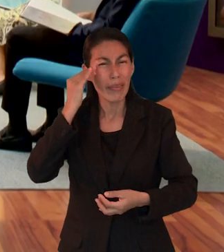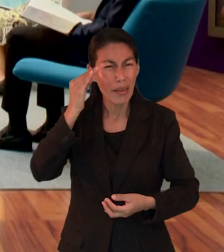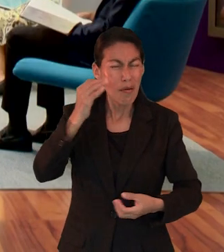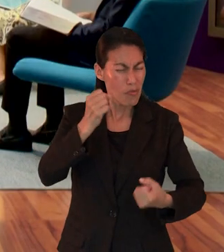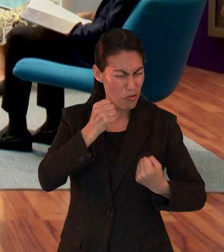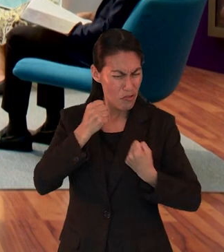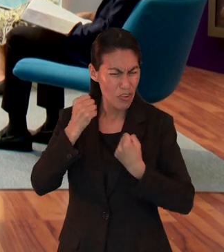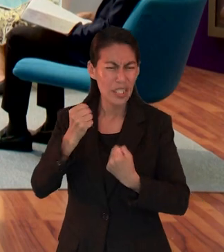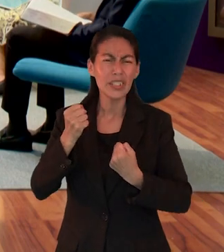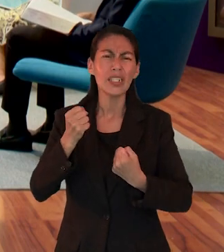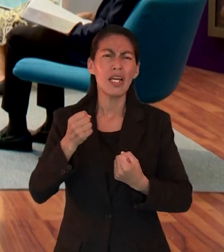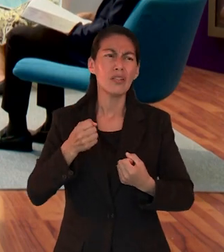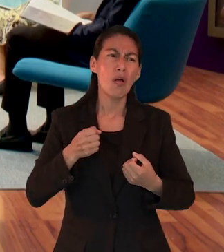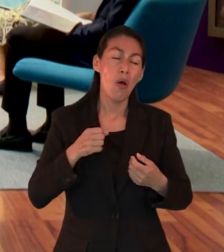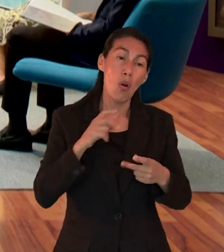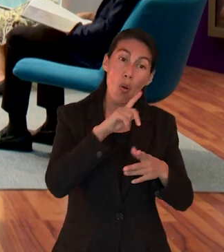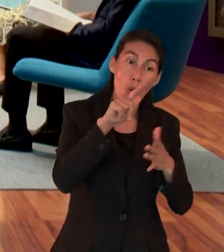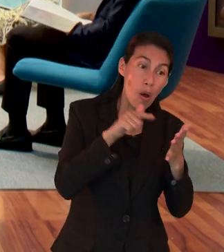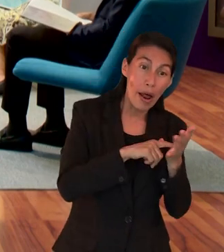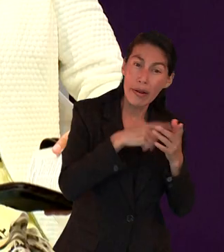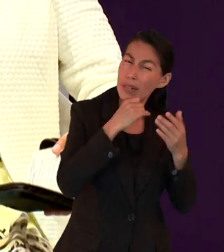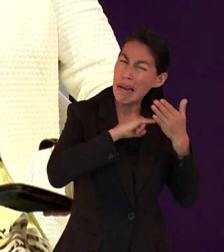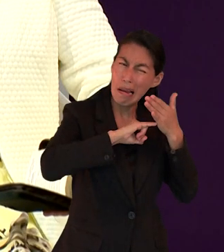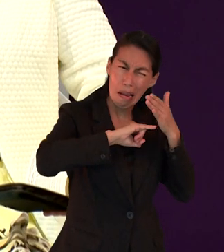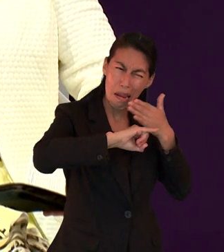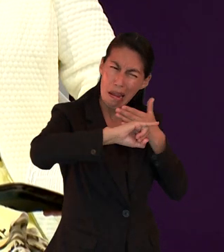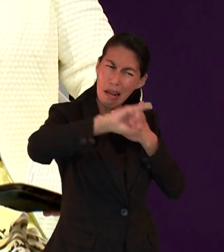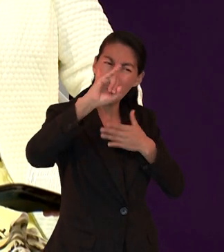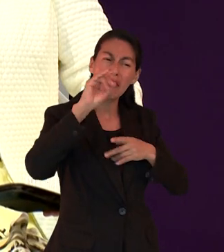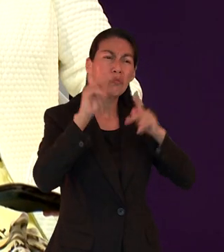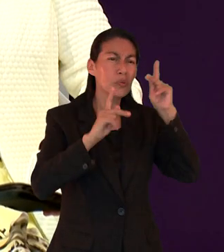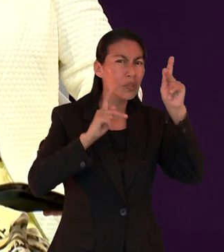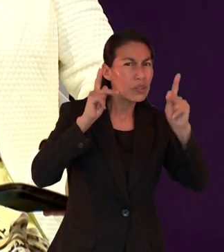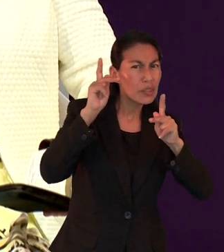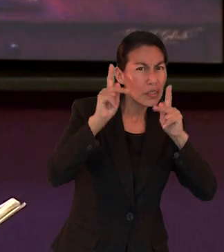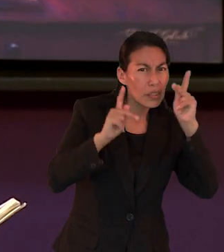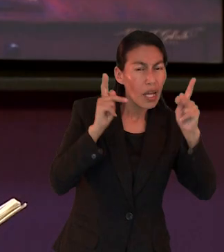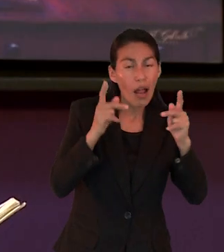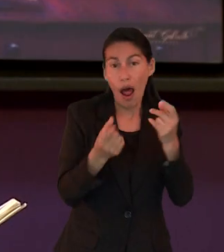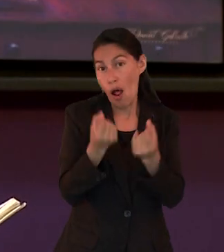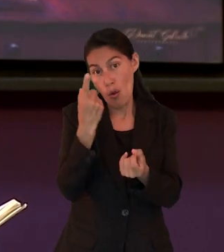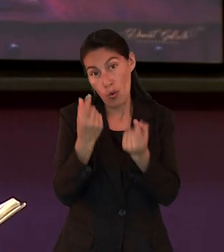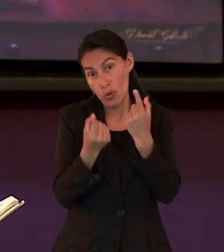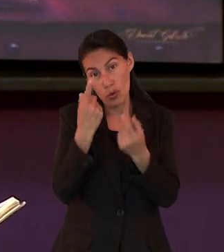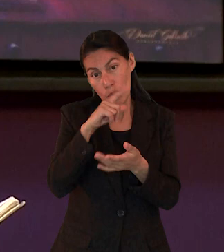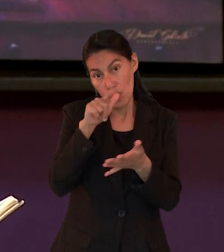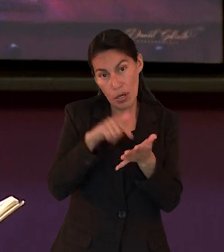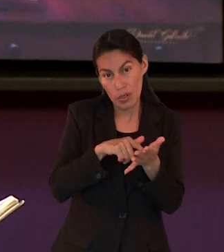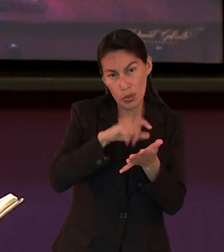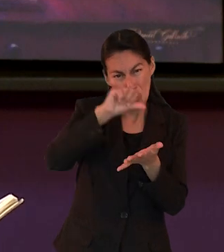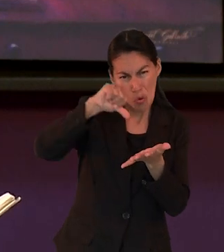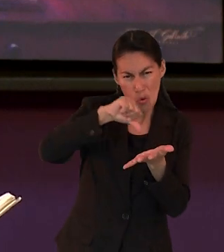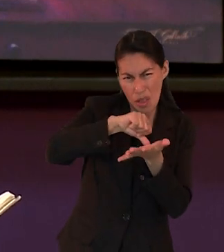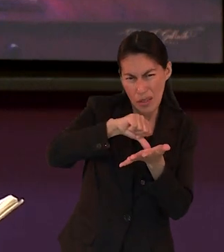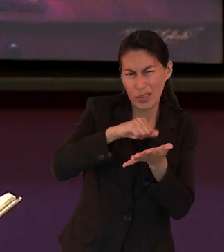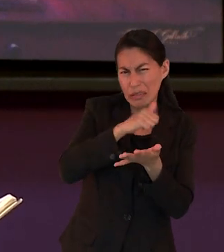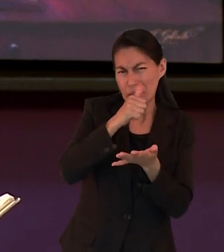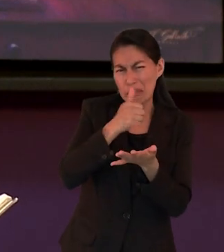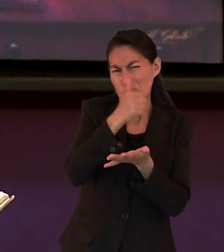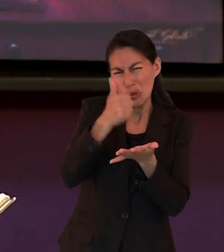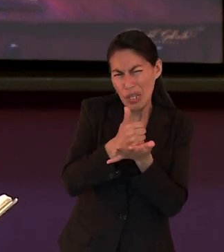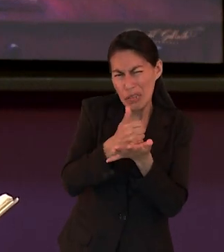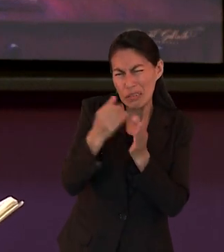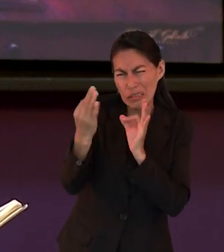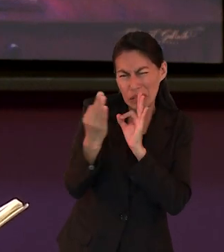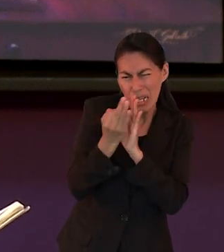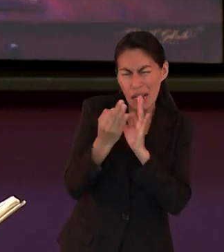Evangelio, usan su tiempo y su energía visitando lugares e iglesias quizá muy lejanas. En la ciudad, algunas están más cerca de llegar,